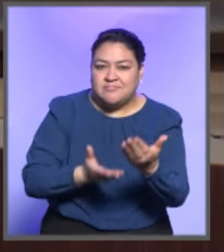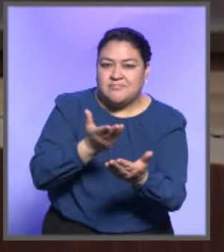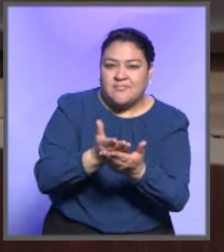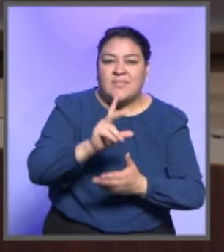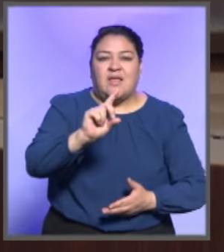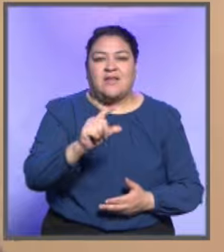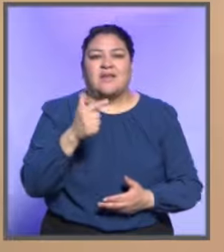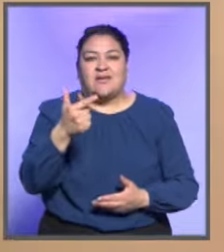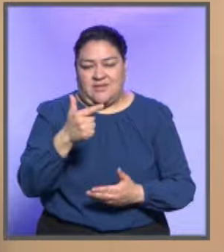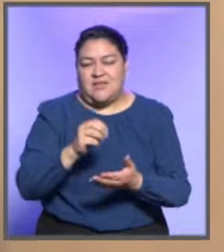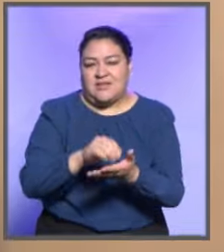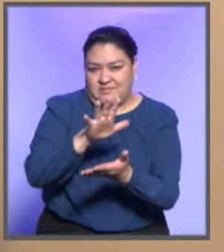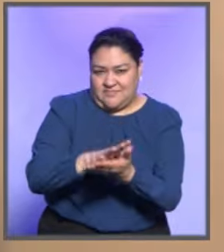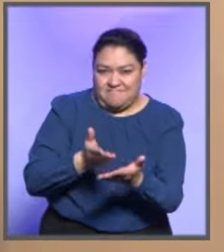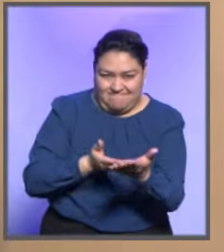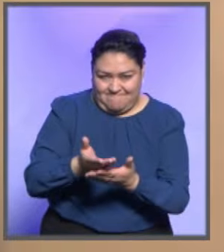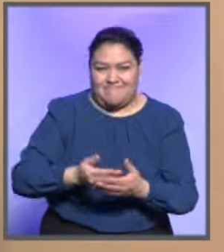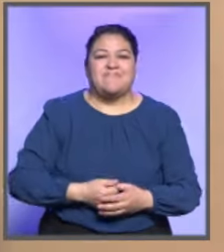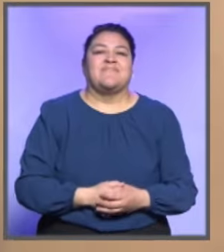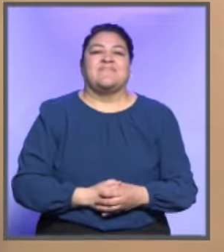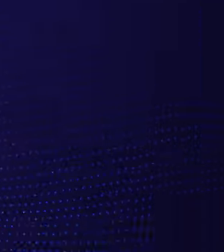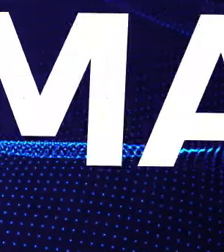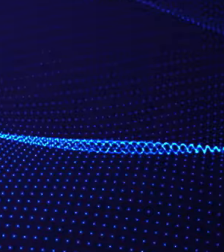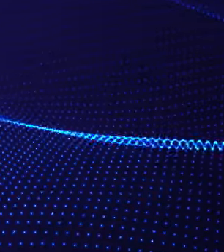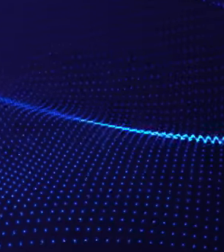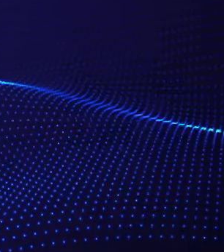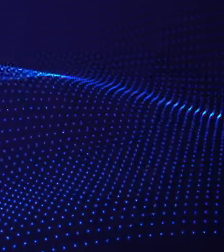correspondientes a 37 proyectos de sentencia.